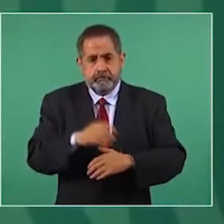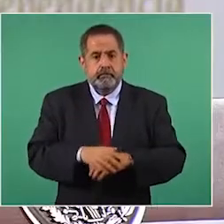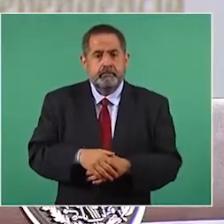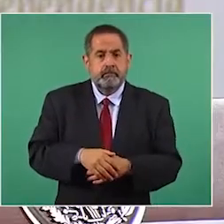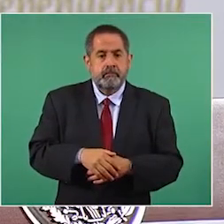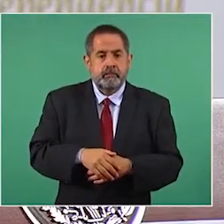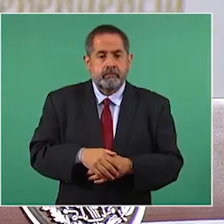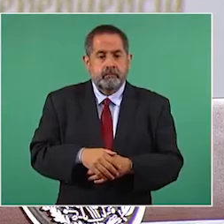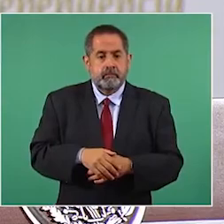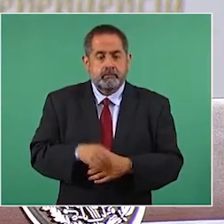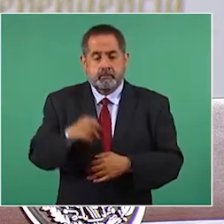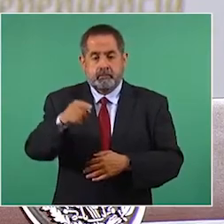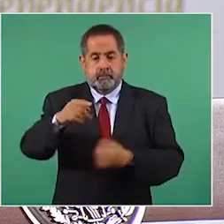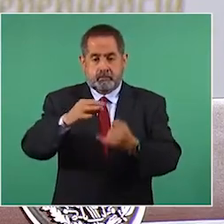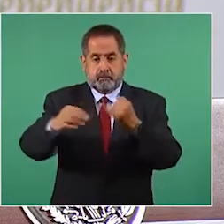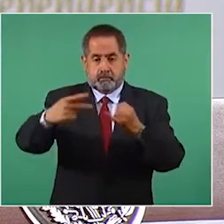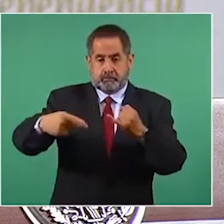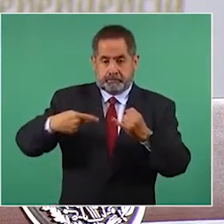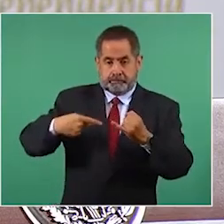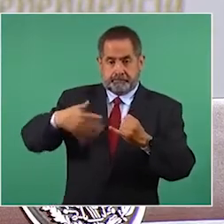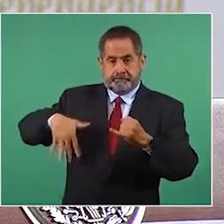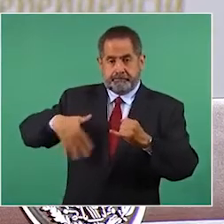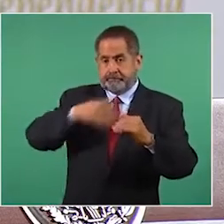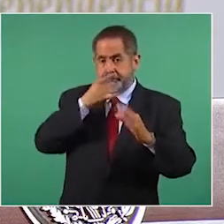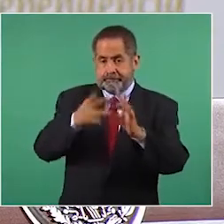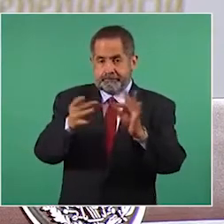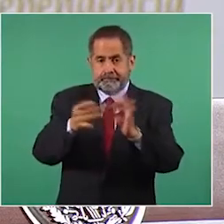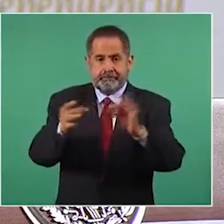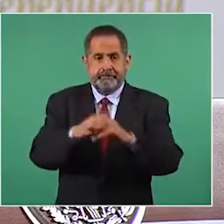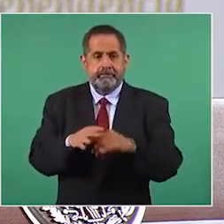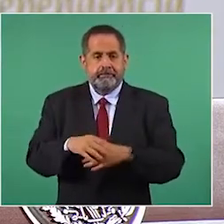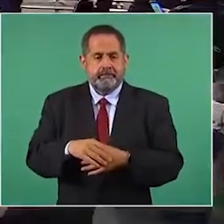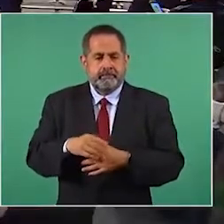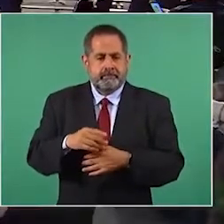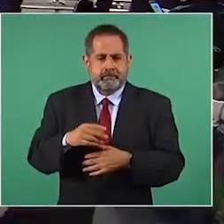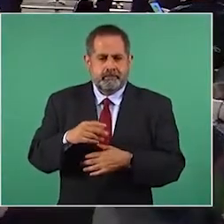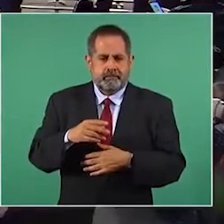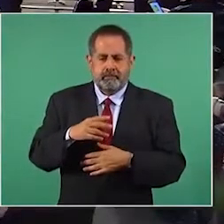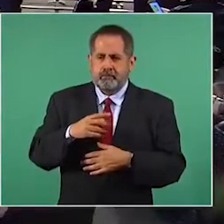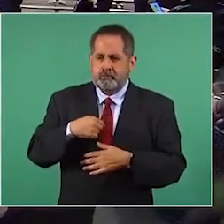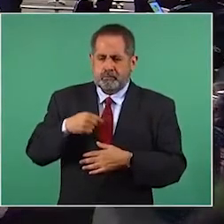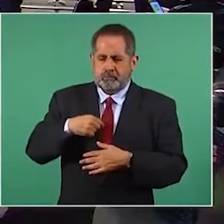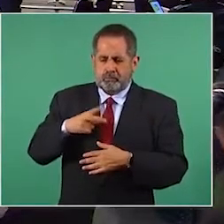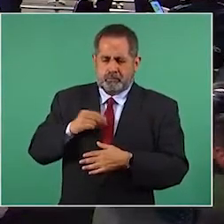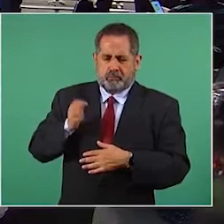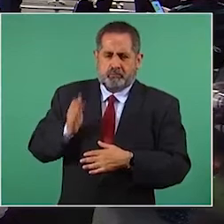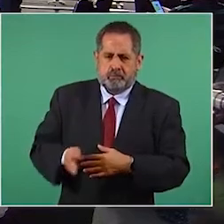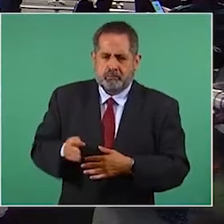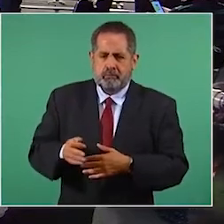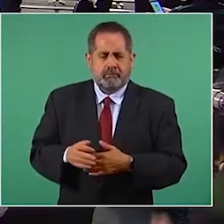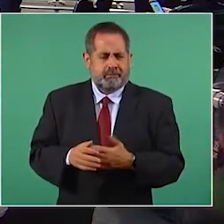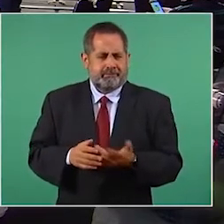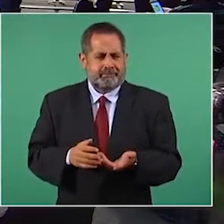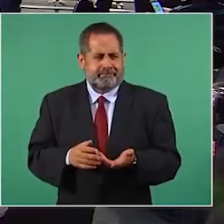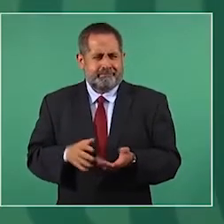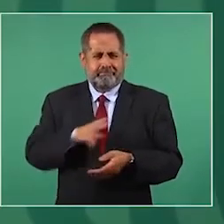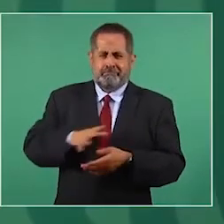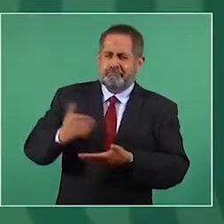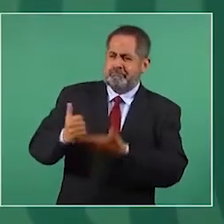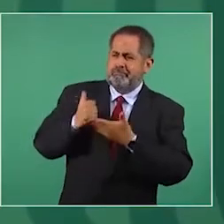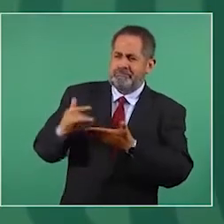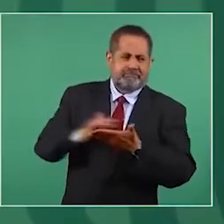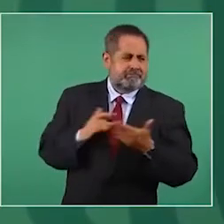tú al final de tu pregunta hablaste de no aceptar o que no acepto apoyo,